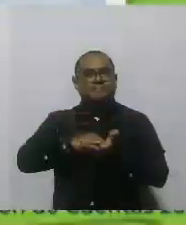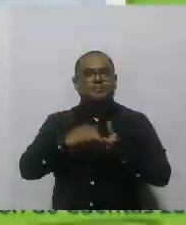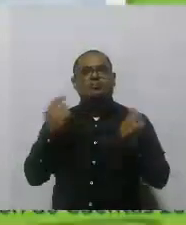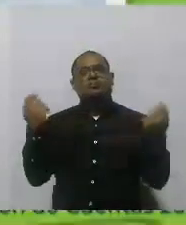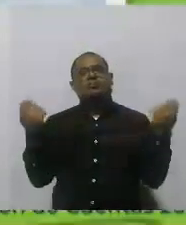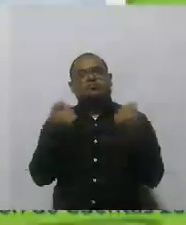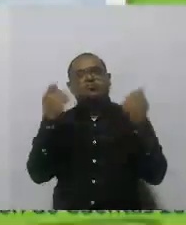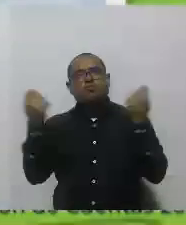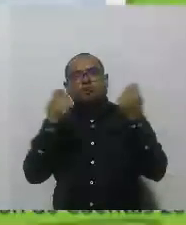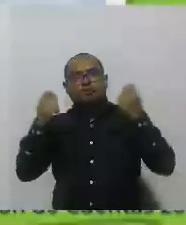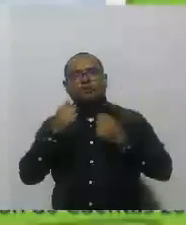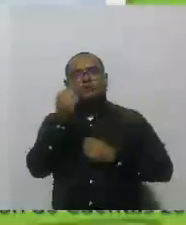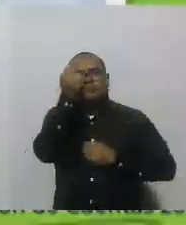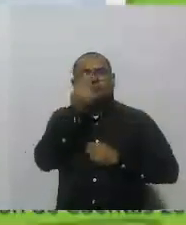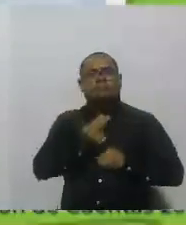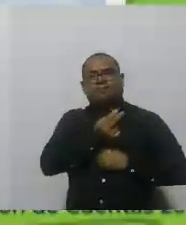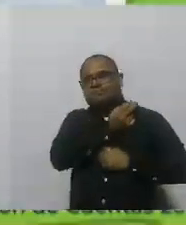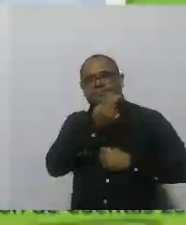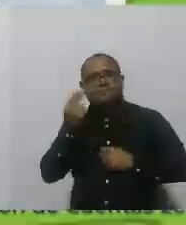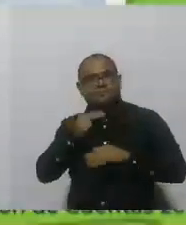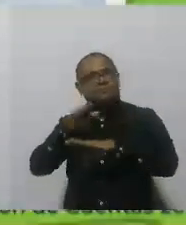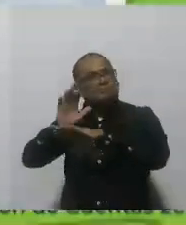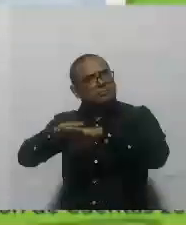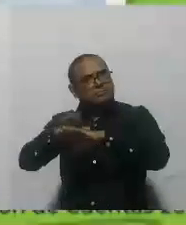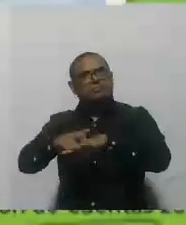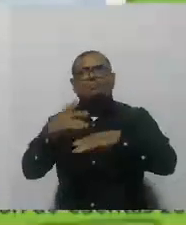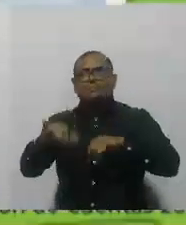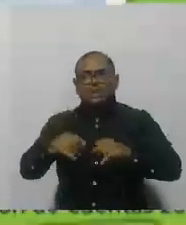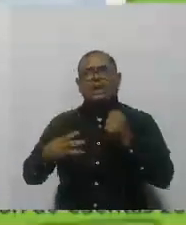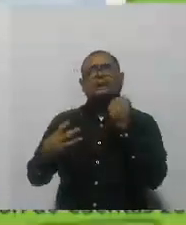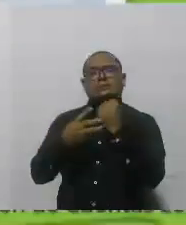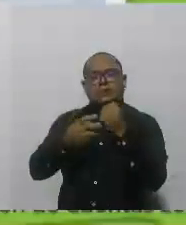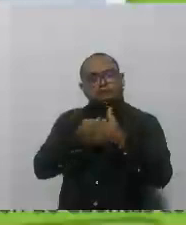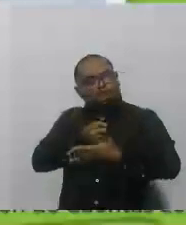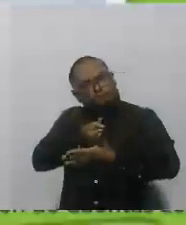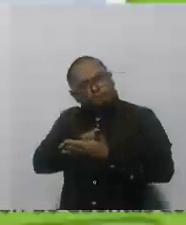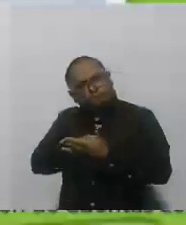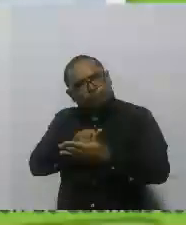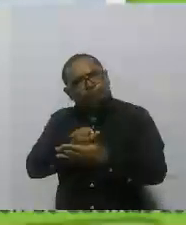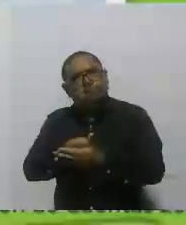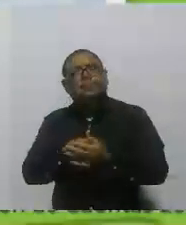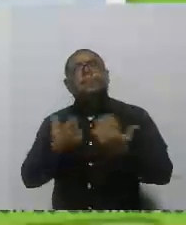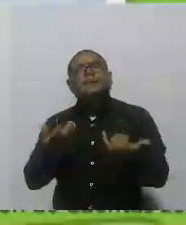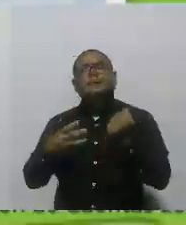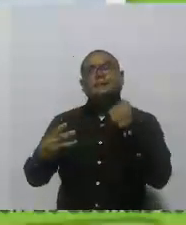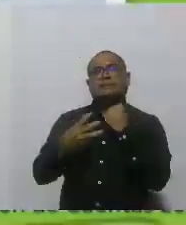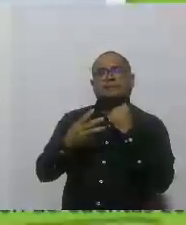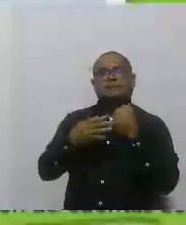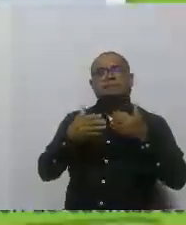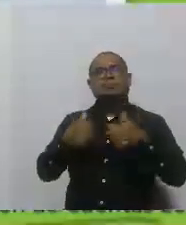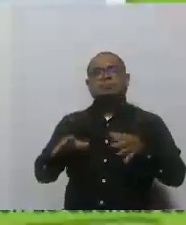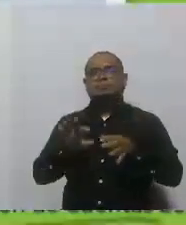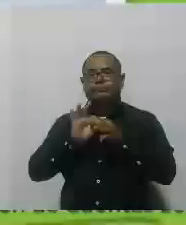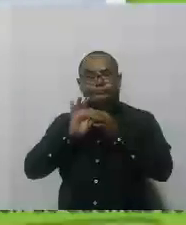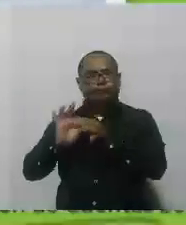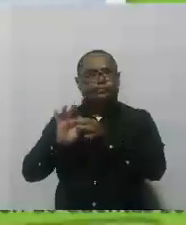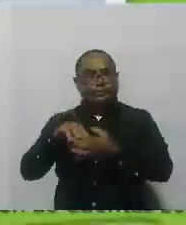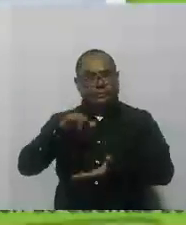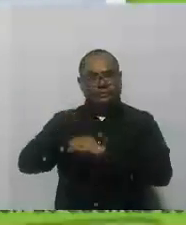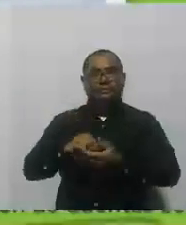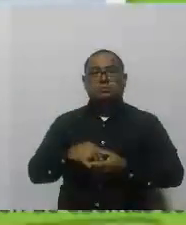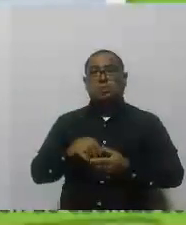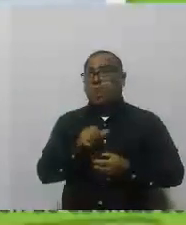que fue un compromiso y que la solicitamos y la gestionamos con el SENA de manera única. O sea,